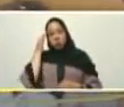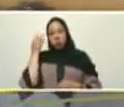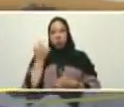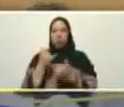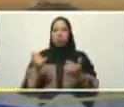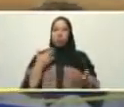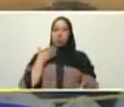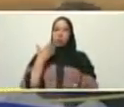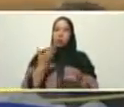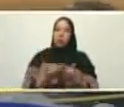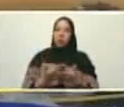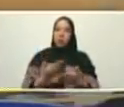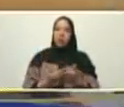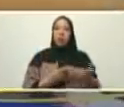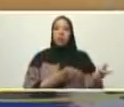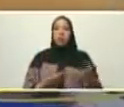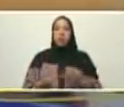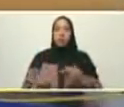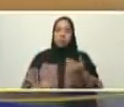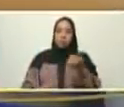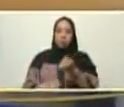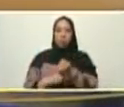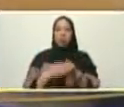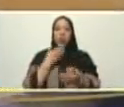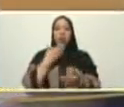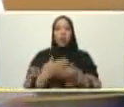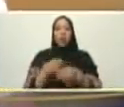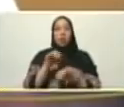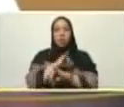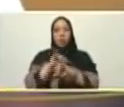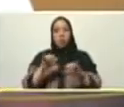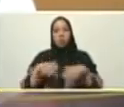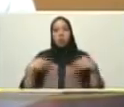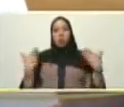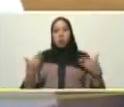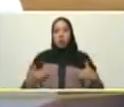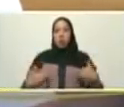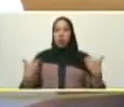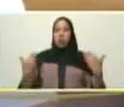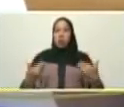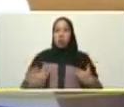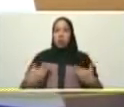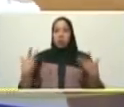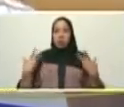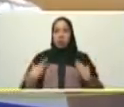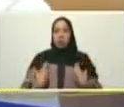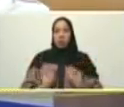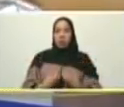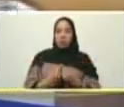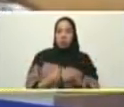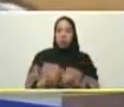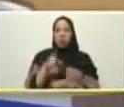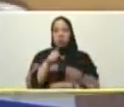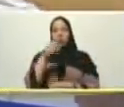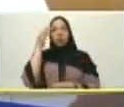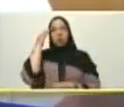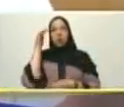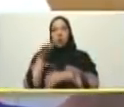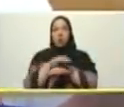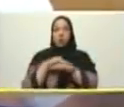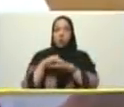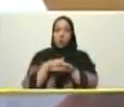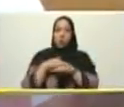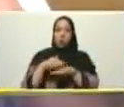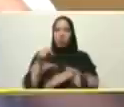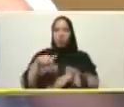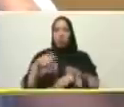agradecida de corazón le doy muchas gracias estoy contenta vengo de un refugio después de haber perdido mi vivienda como lo dice usted gobernador y aquí